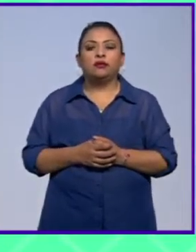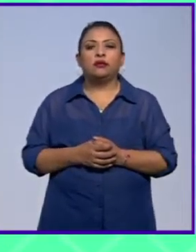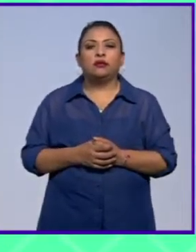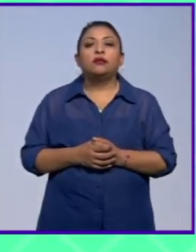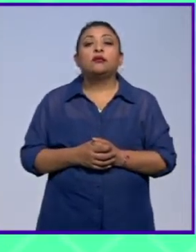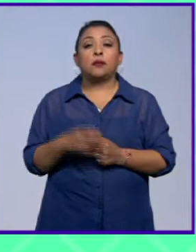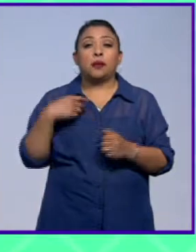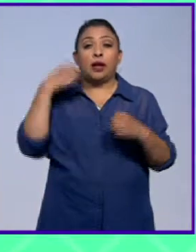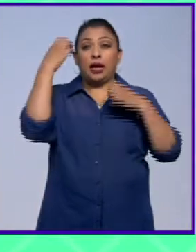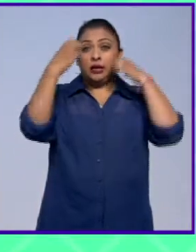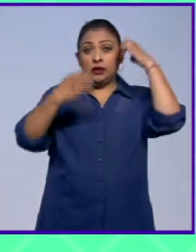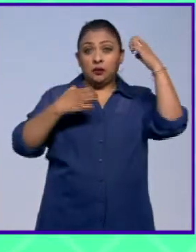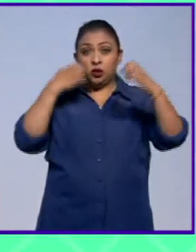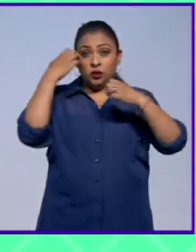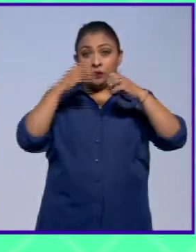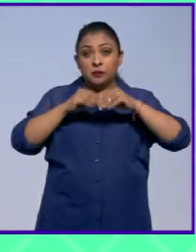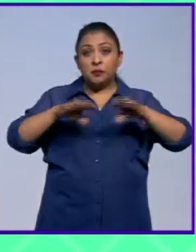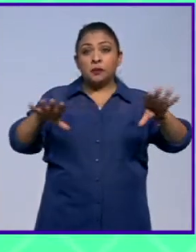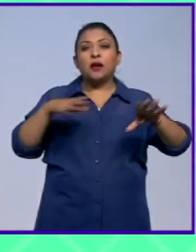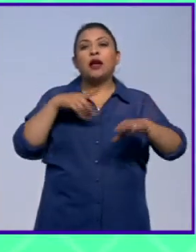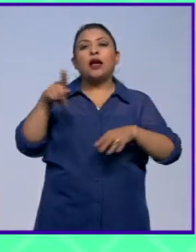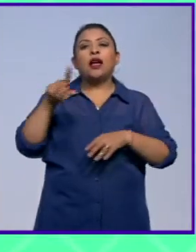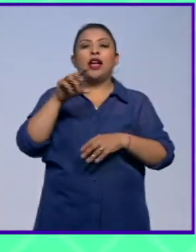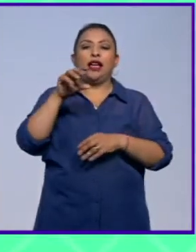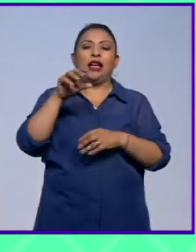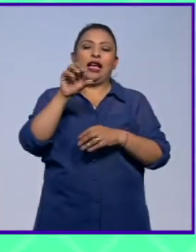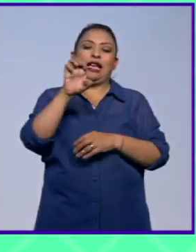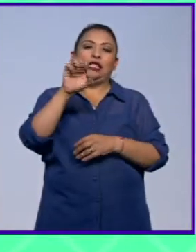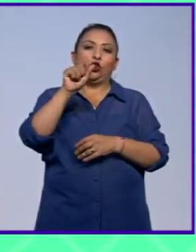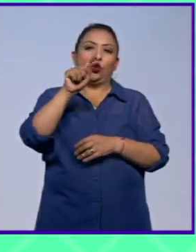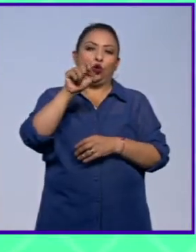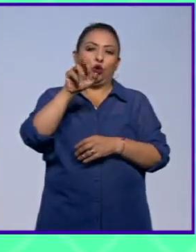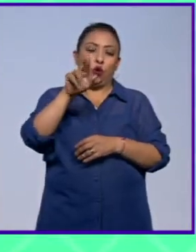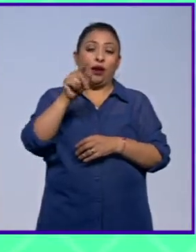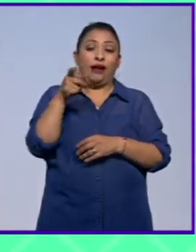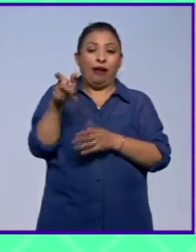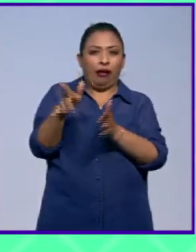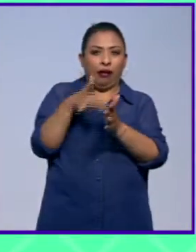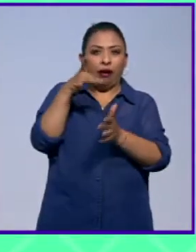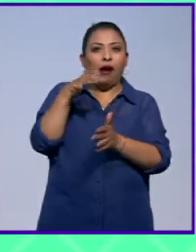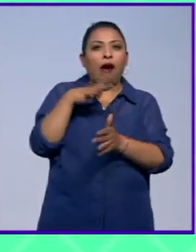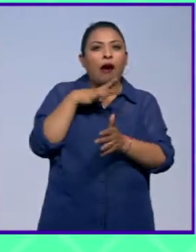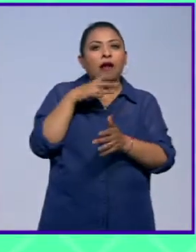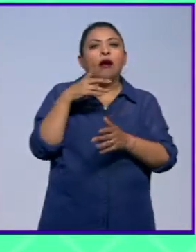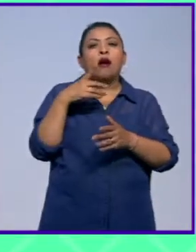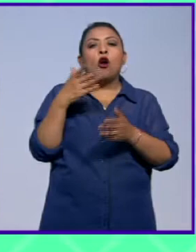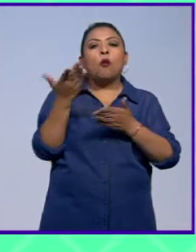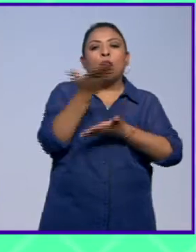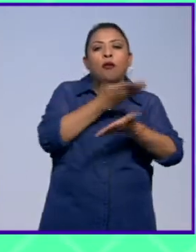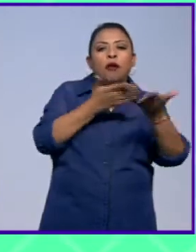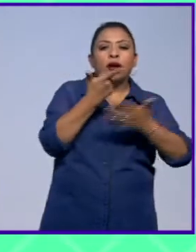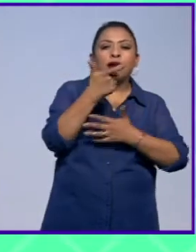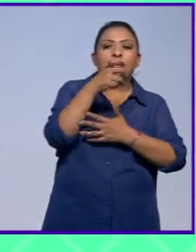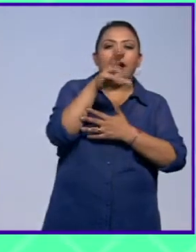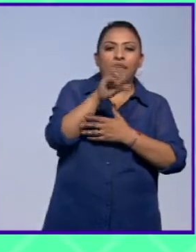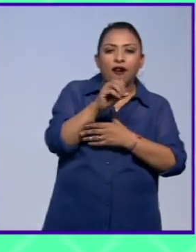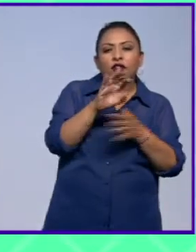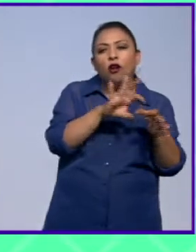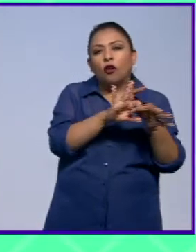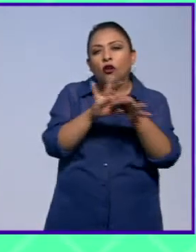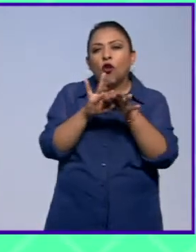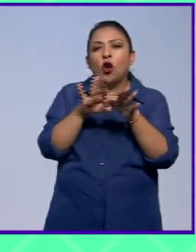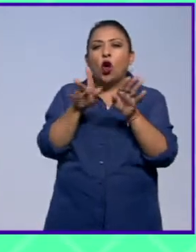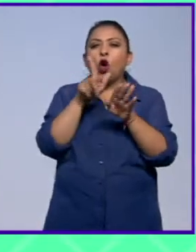La exposición fue detonada por la obra escultórica. Fue a partir de ella que viene el diálogo con lo gráfico, con el